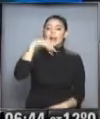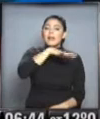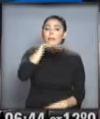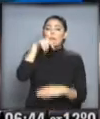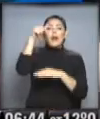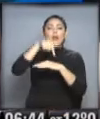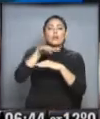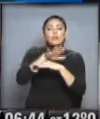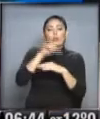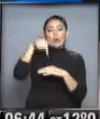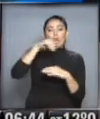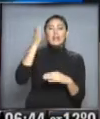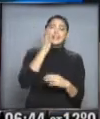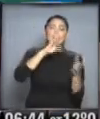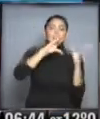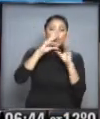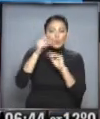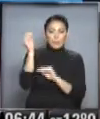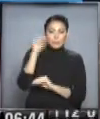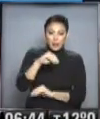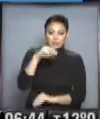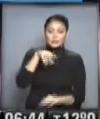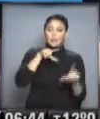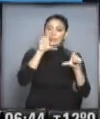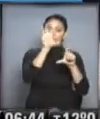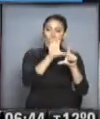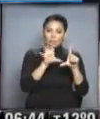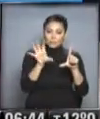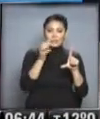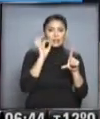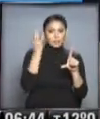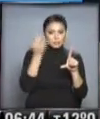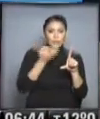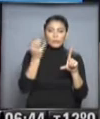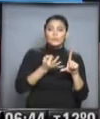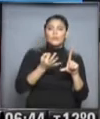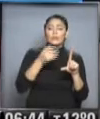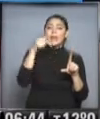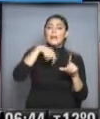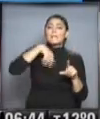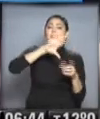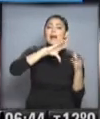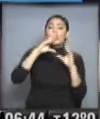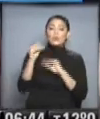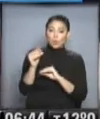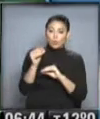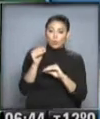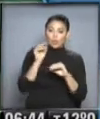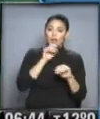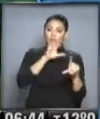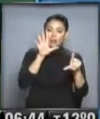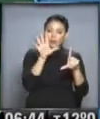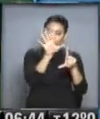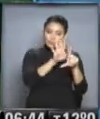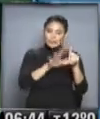nubosidad a partir de esta tarde o noche. En la región de Cuyo, buen tiempo aquí también. Con un poquito más de nubosidad en el extremo sur de la